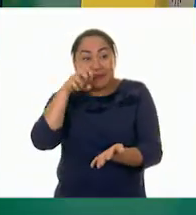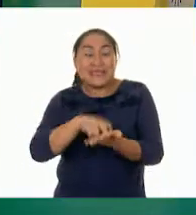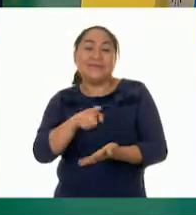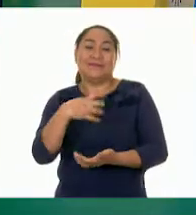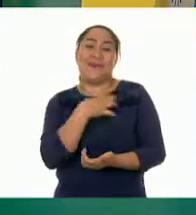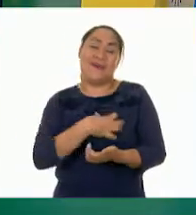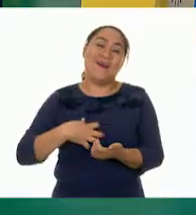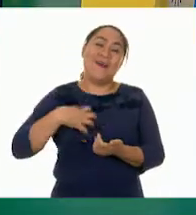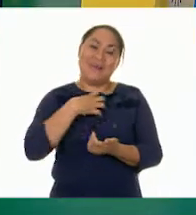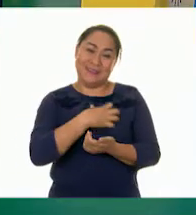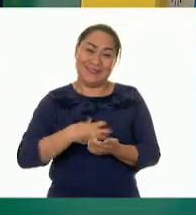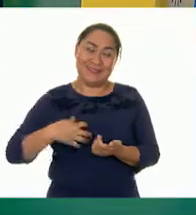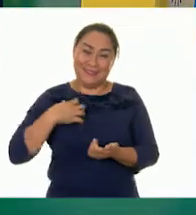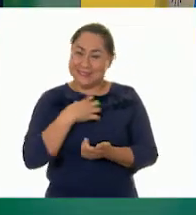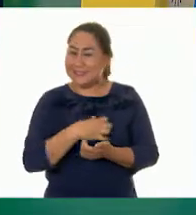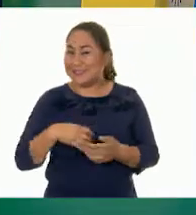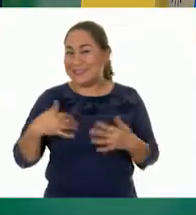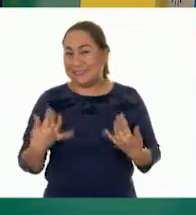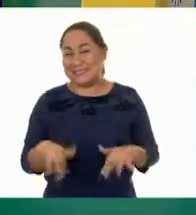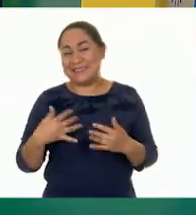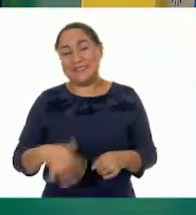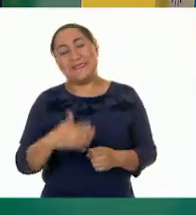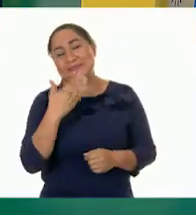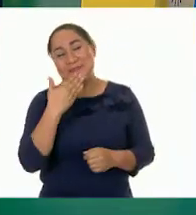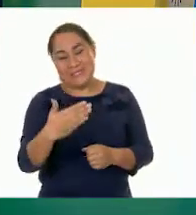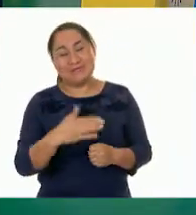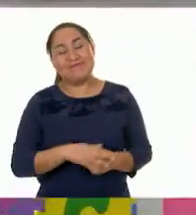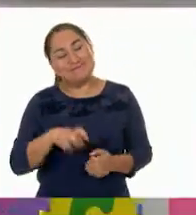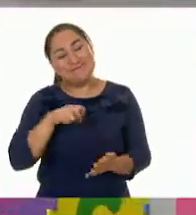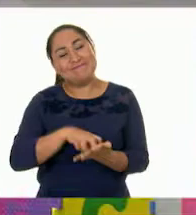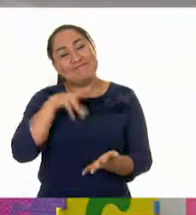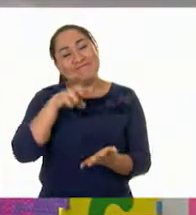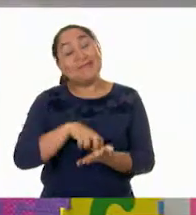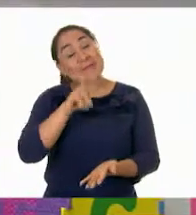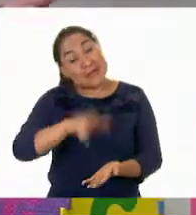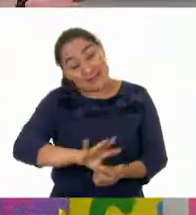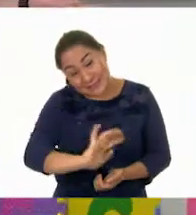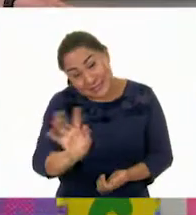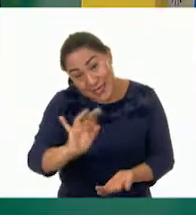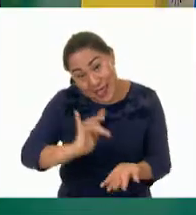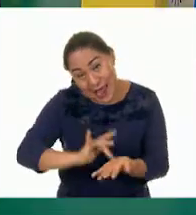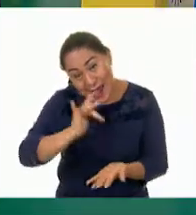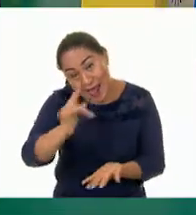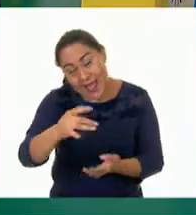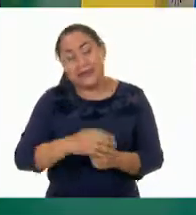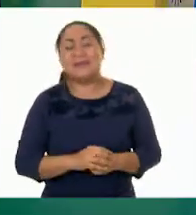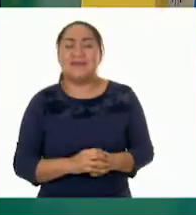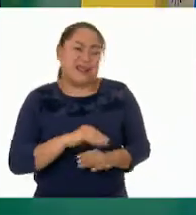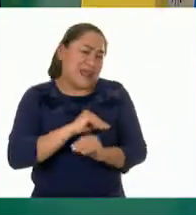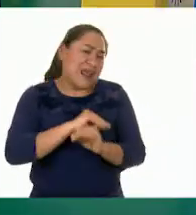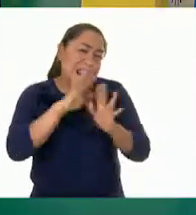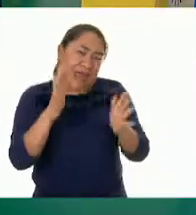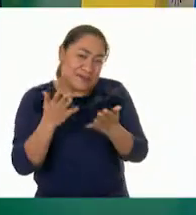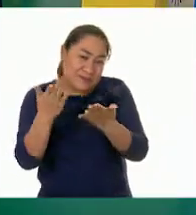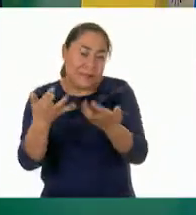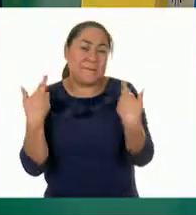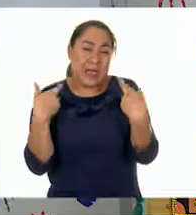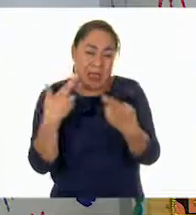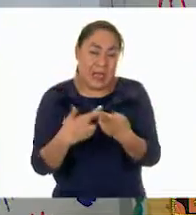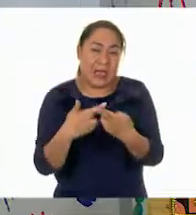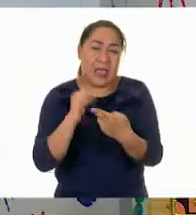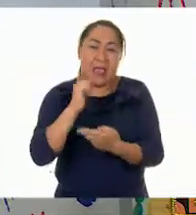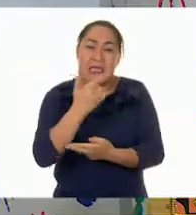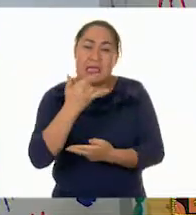muy emocionada. Muy bien, Rana Lucía. Rana Lucía. Te agradecemos mucho. Y por supuesto a ti, maestra Angie,